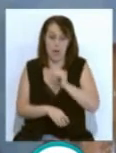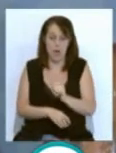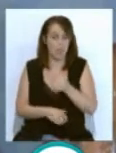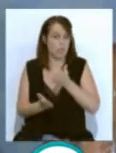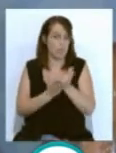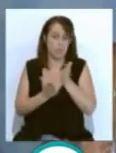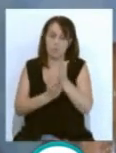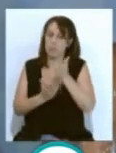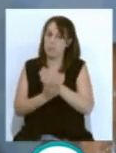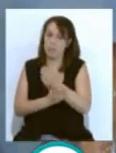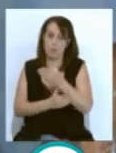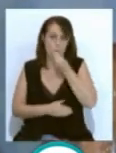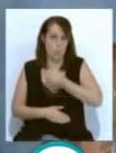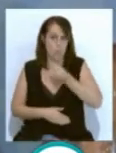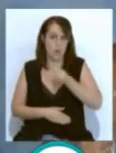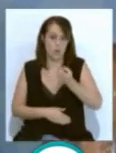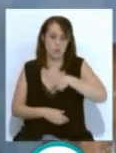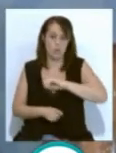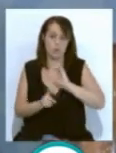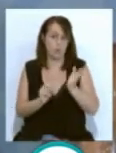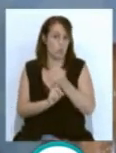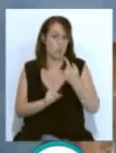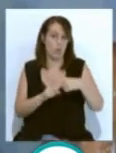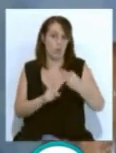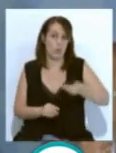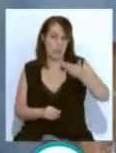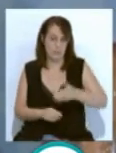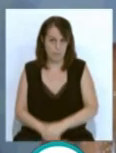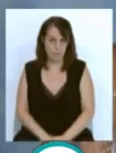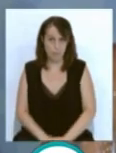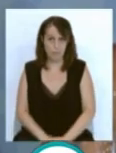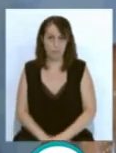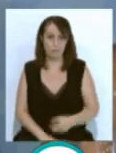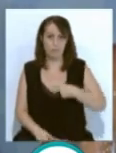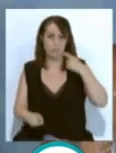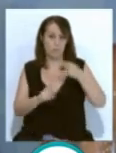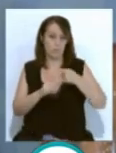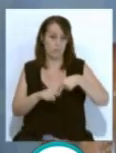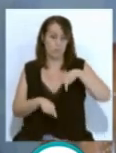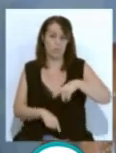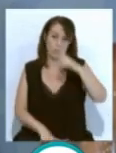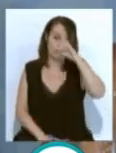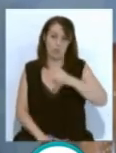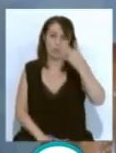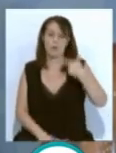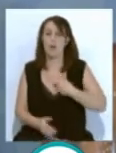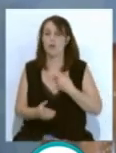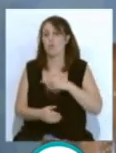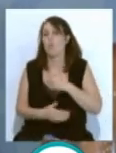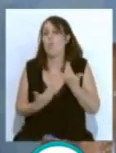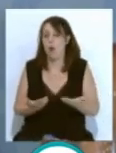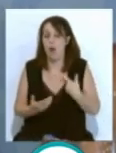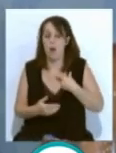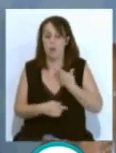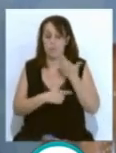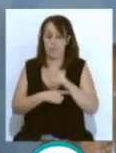como estamos viendo y que realmente estamos consiguiendo cosas importantes. Al final yo creo que el objetivo de esta iniciativa no es otro que demostrarle a las niñas que